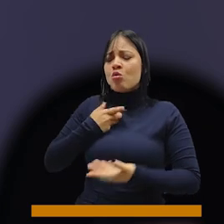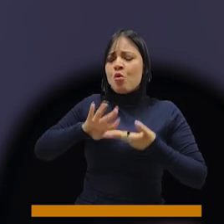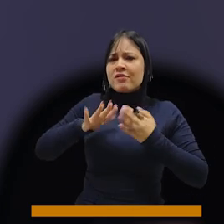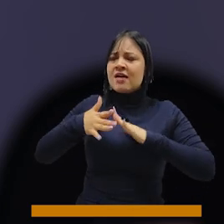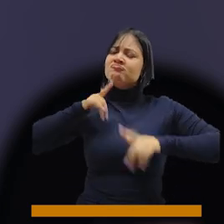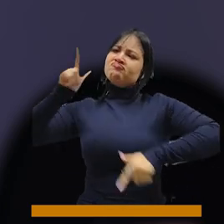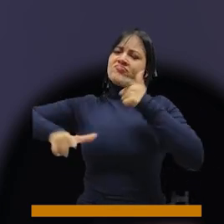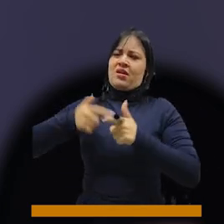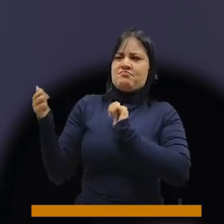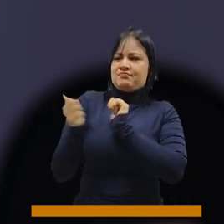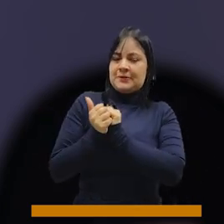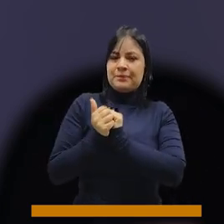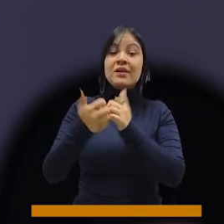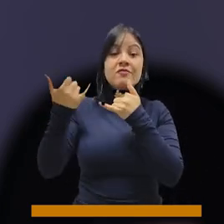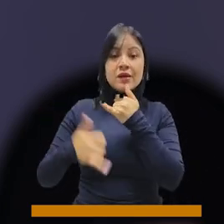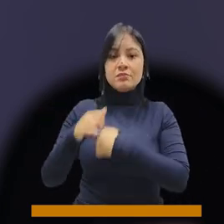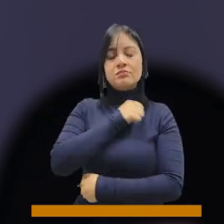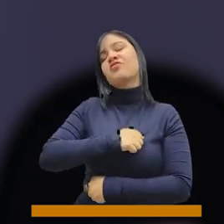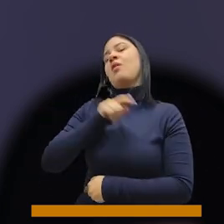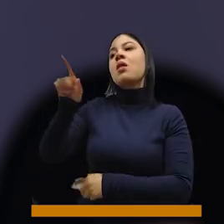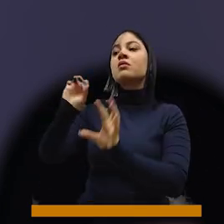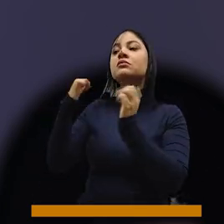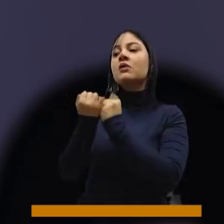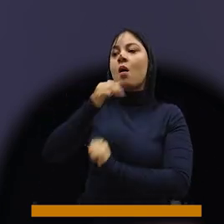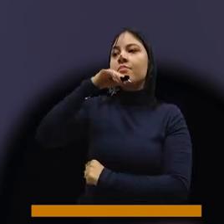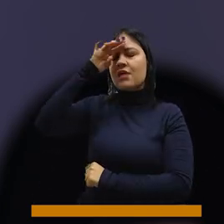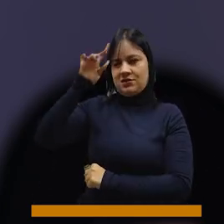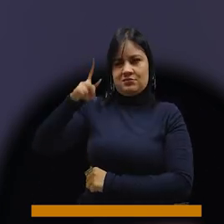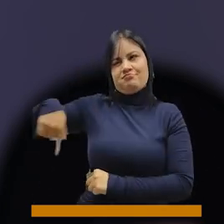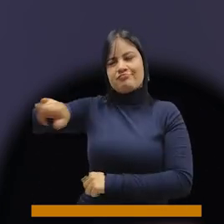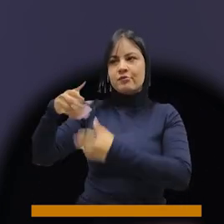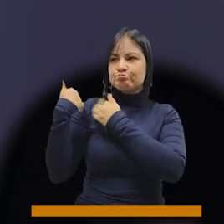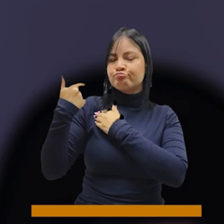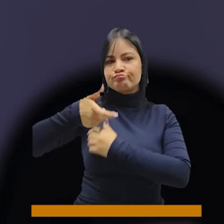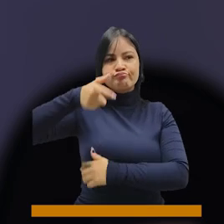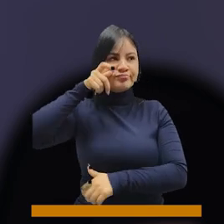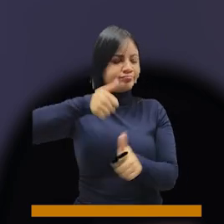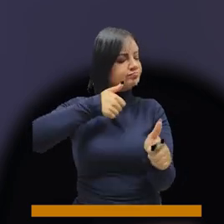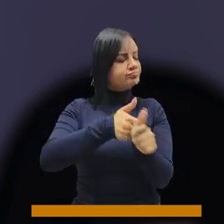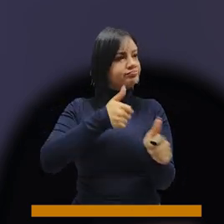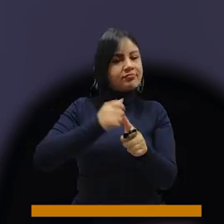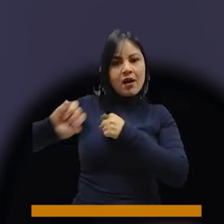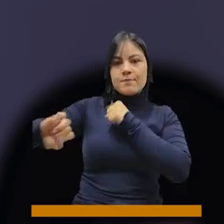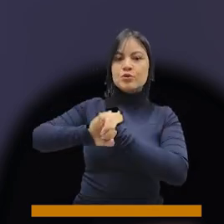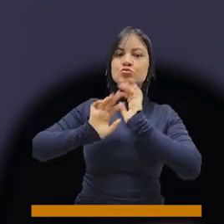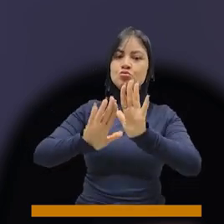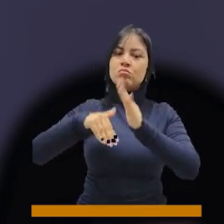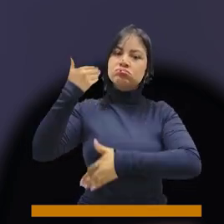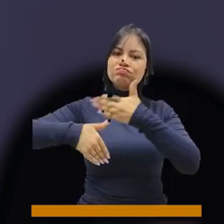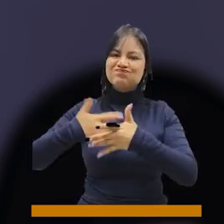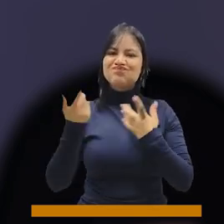finalmente, una invitación para que el Consejo de Medellín haga un seguimiento, nos apoye como lo ha hecho hasta ahora en todo este